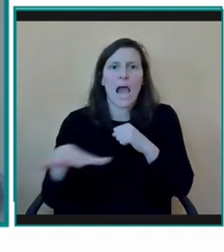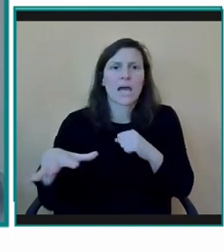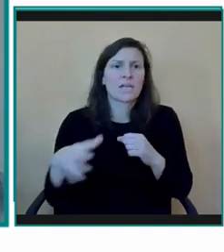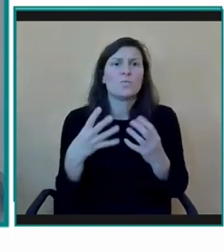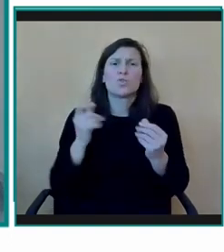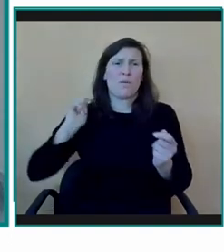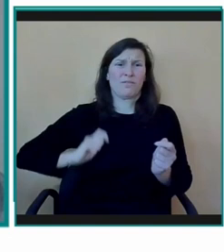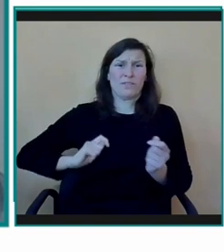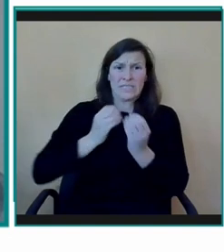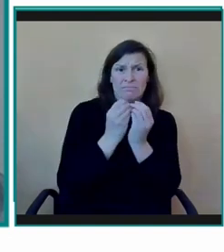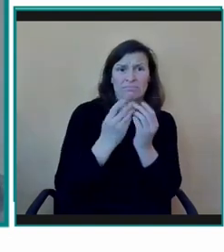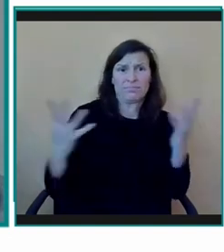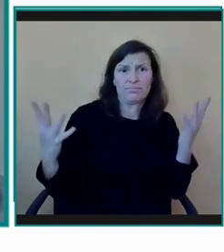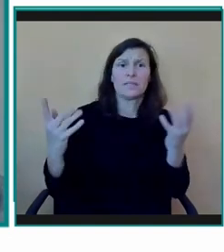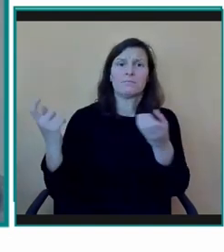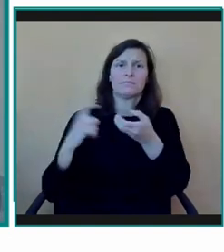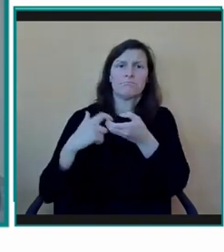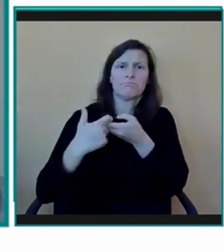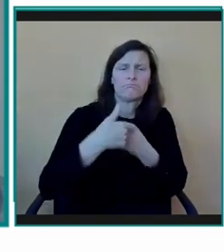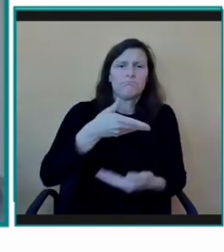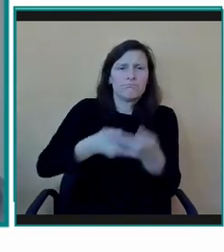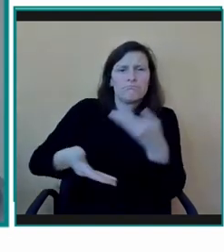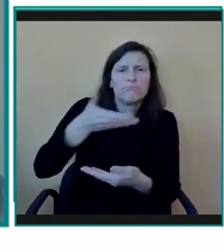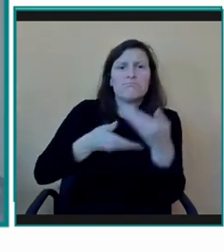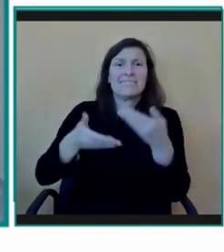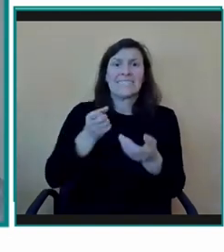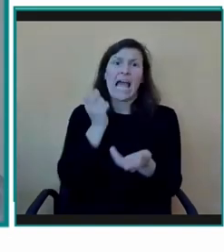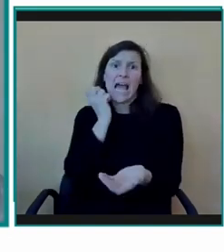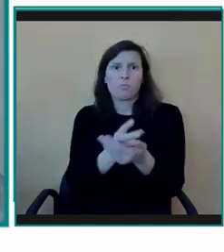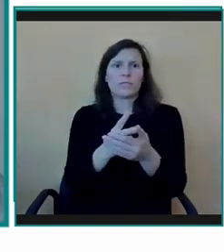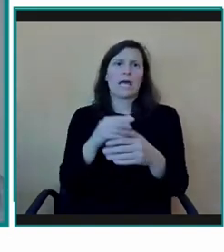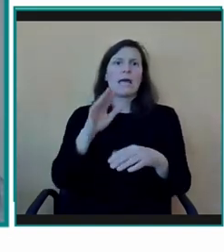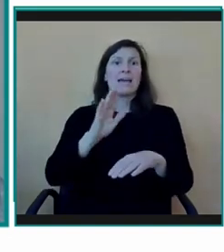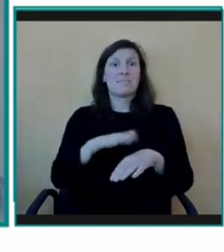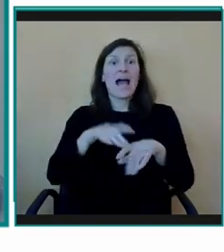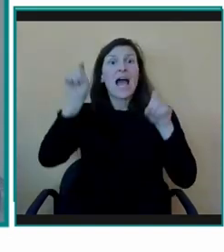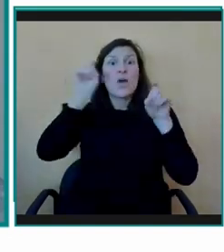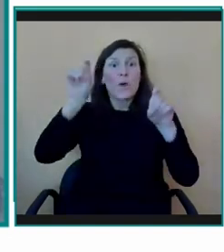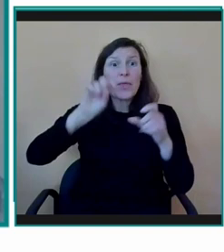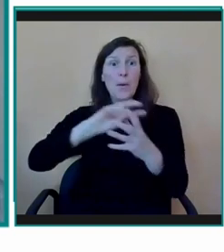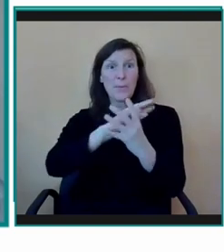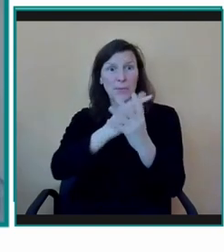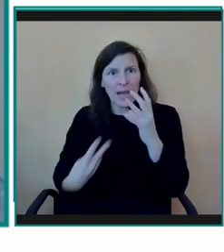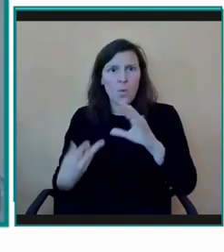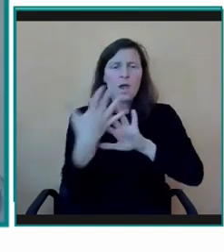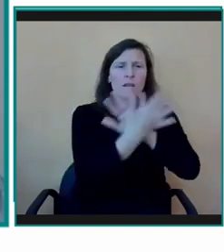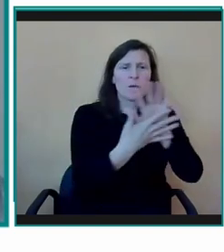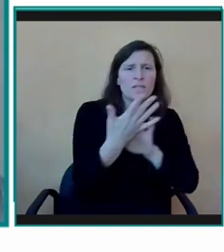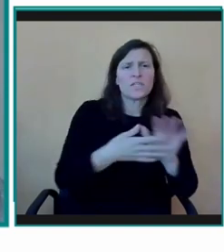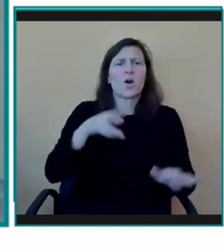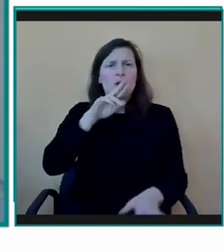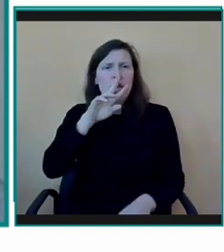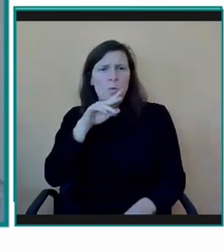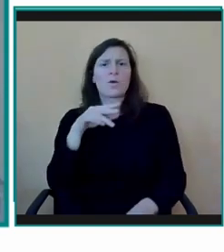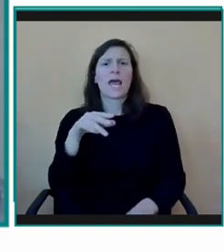sido ellas las que dijeron que la educación bilingüe, que estas personas sordas que tienen